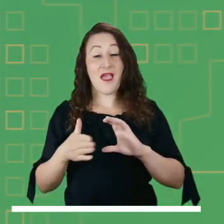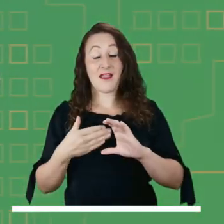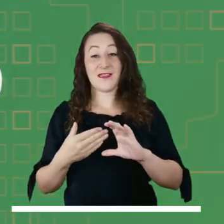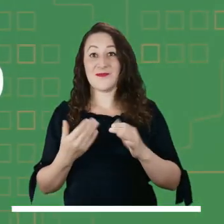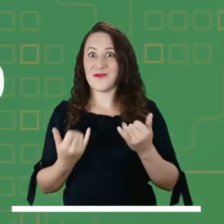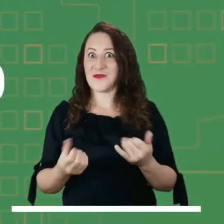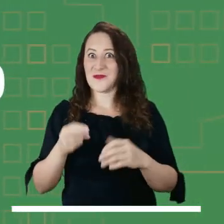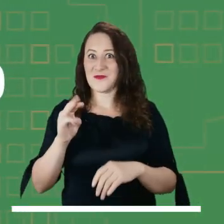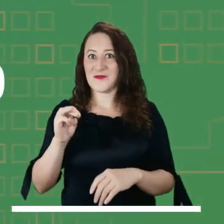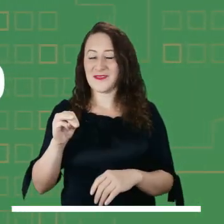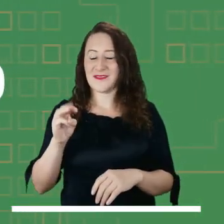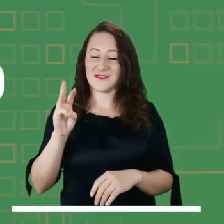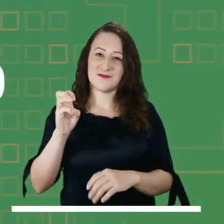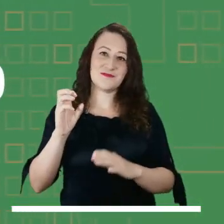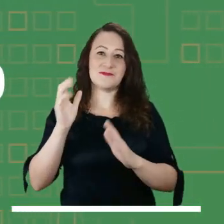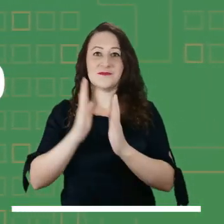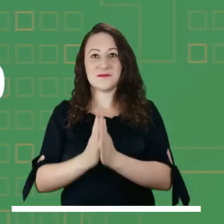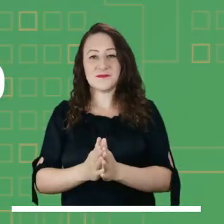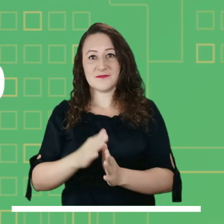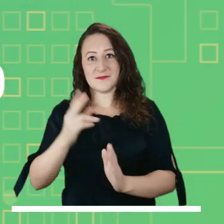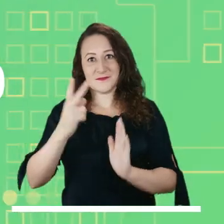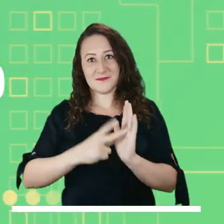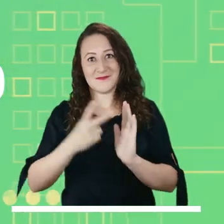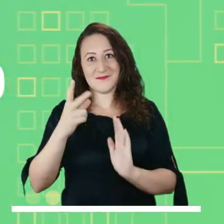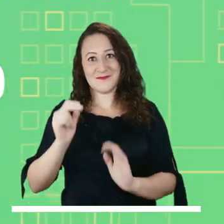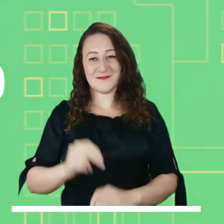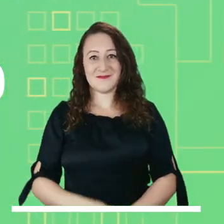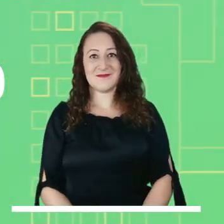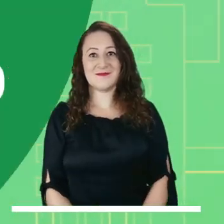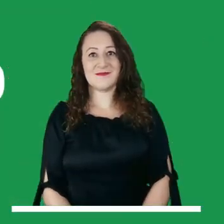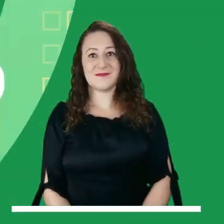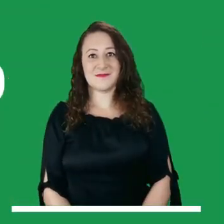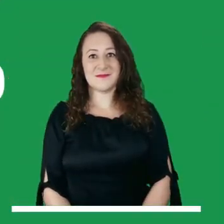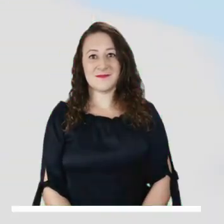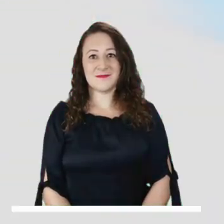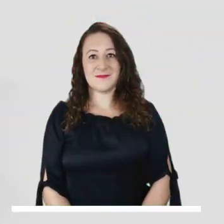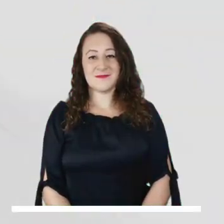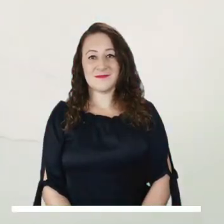pronóstico del tiempo para la tarde de hoy martes 8 de diciembre de 2020